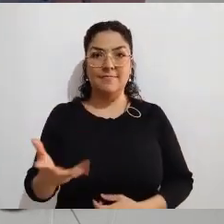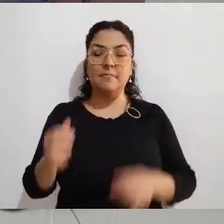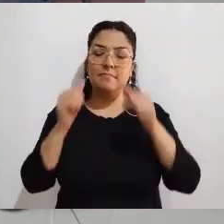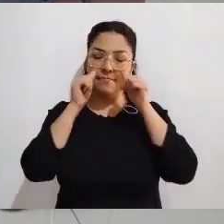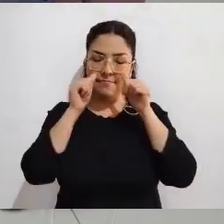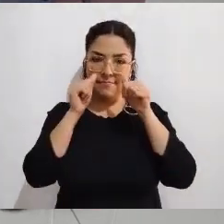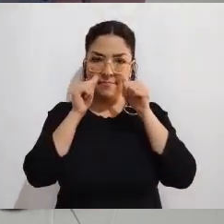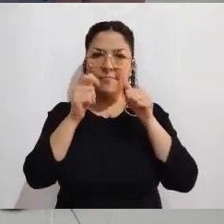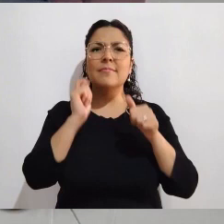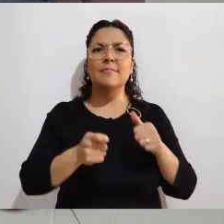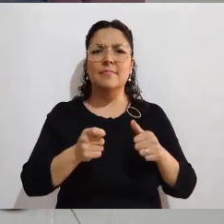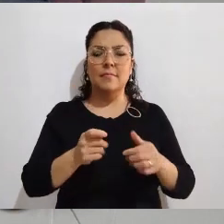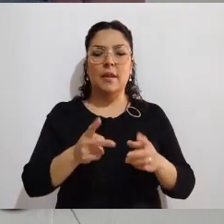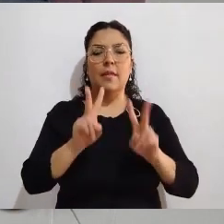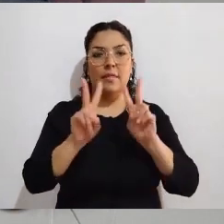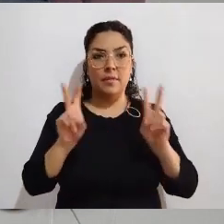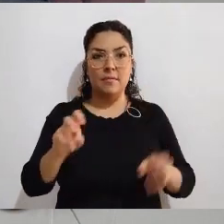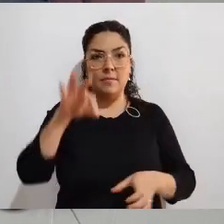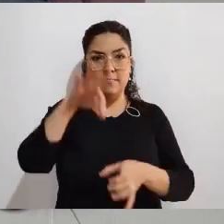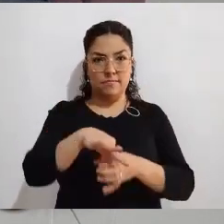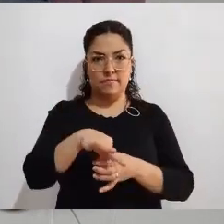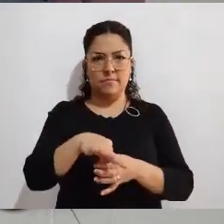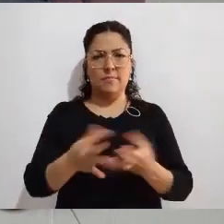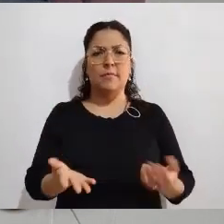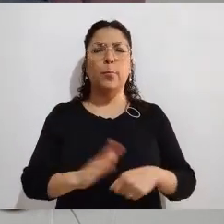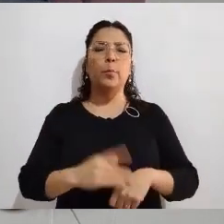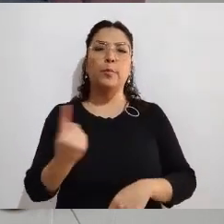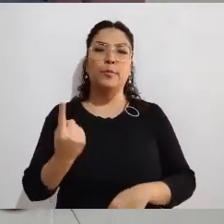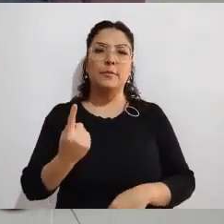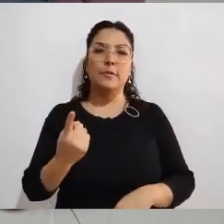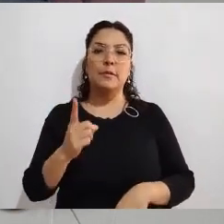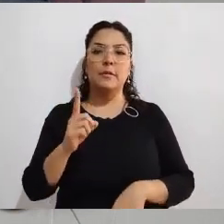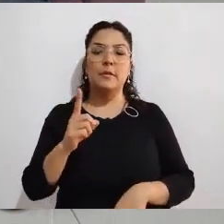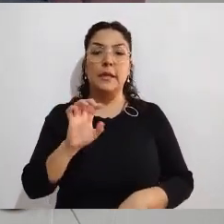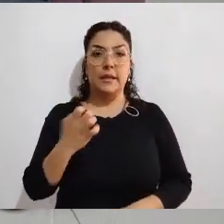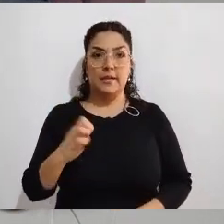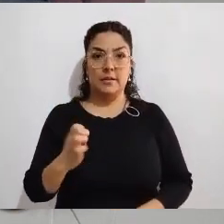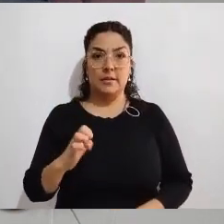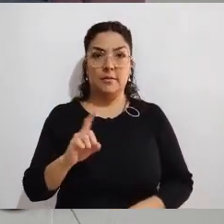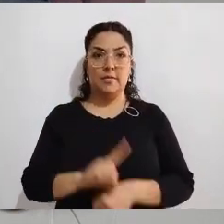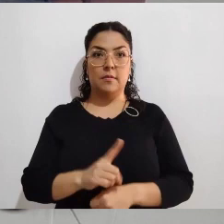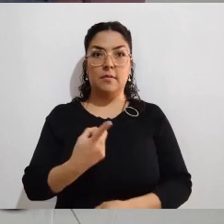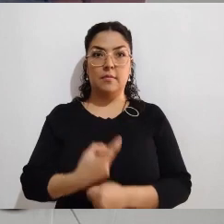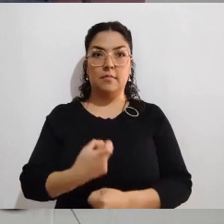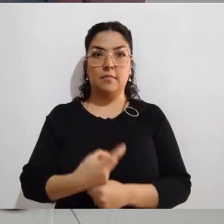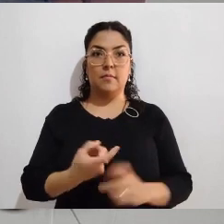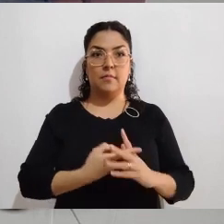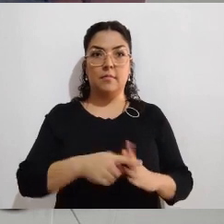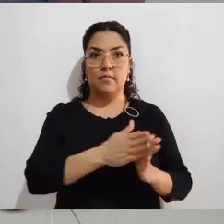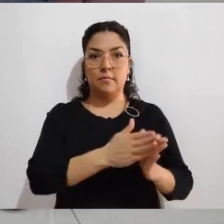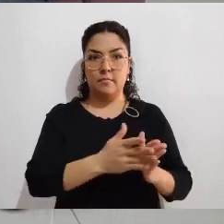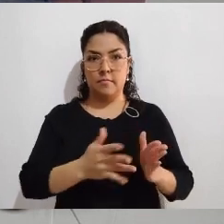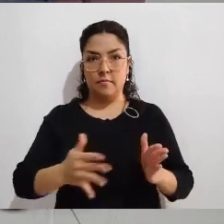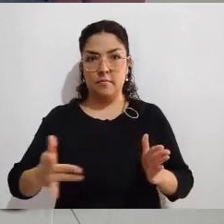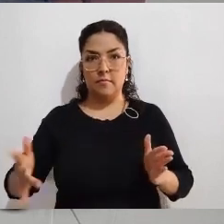ciudadanía, está involucrado en procesos electorales. Arrancamos el primero de enero, el proceso electoral. Y hay una figura en la que ya